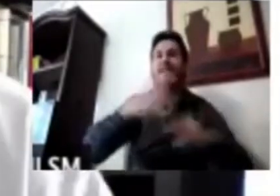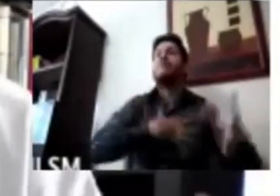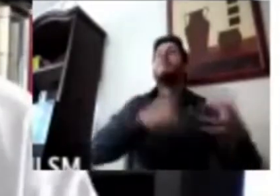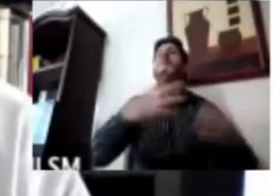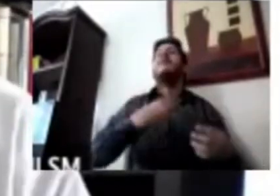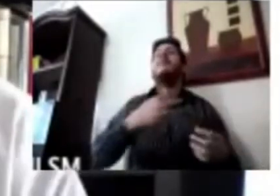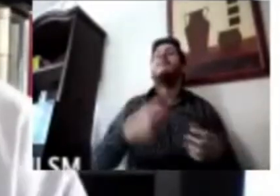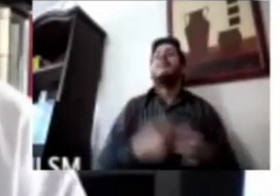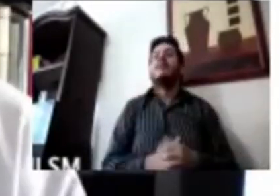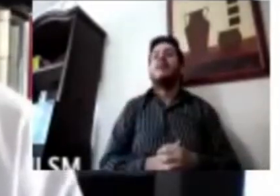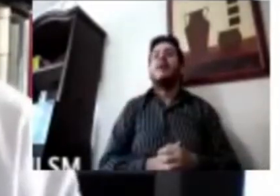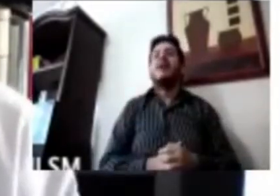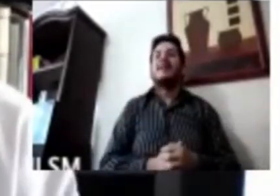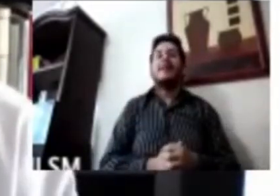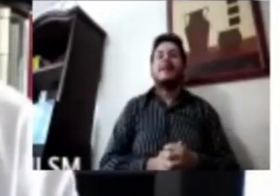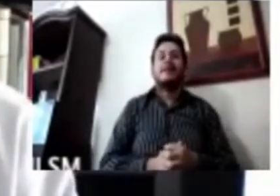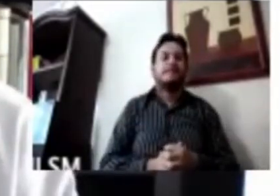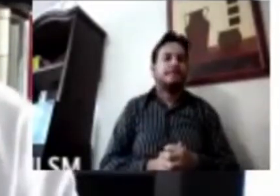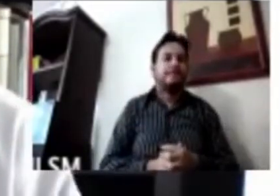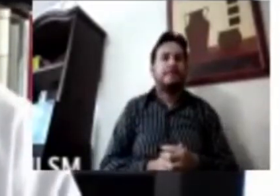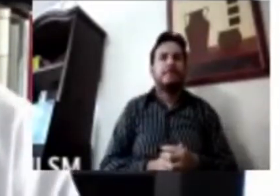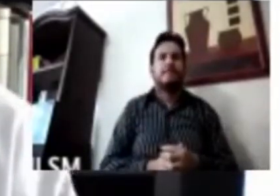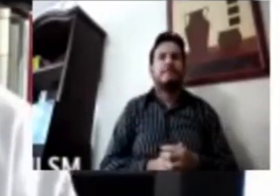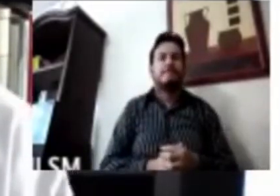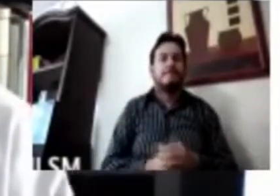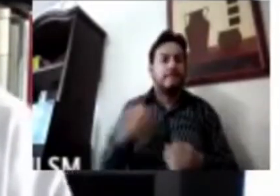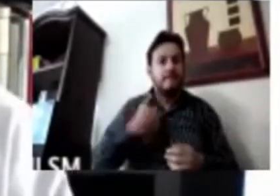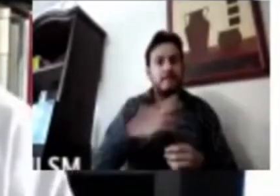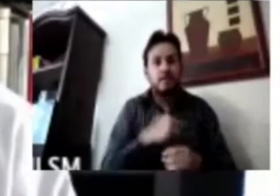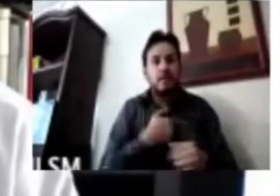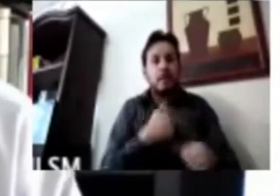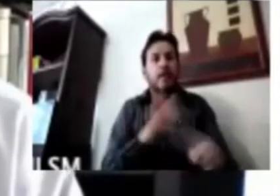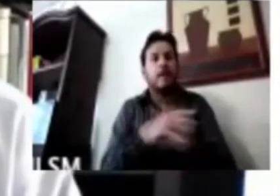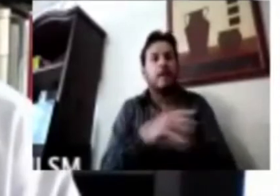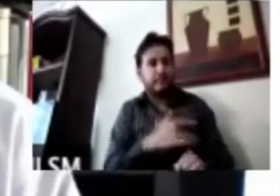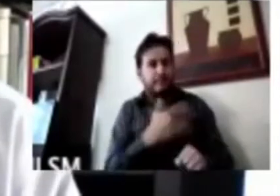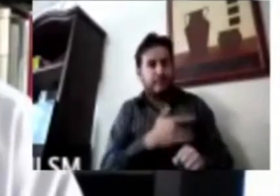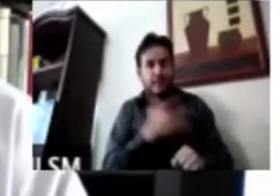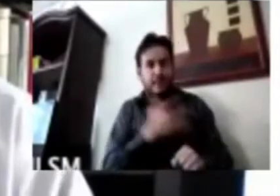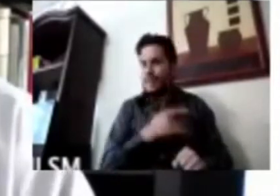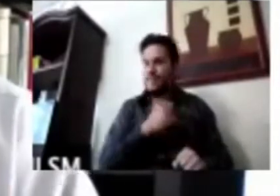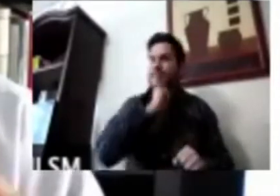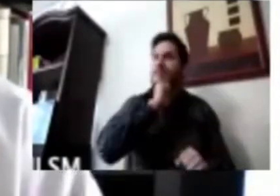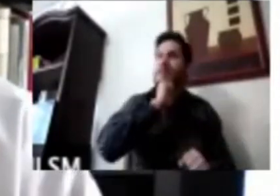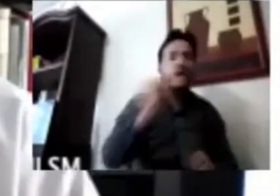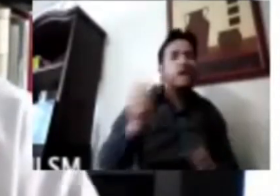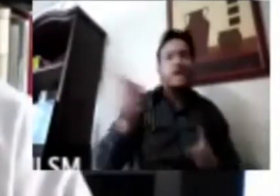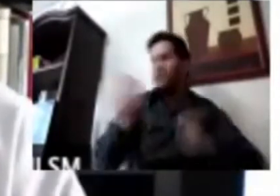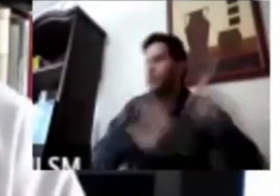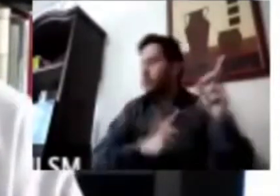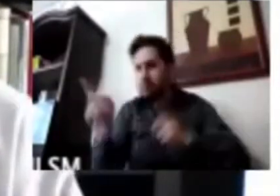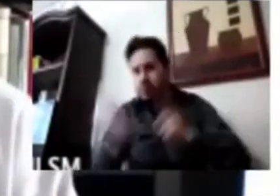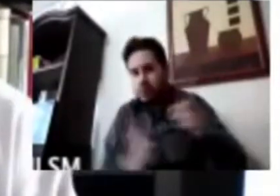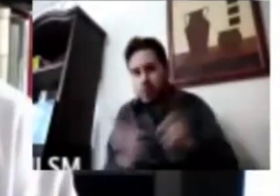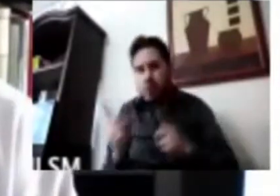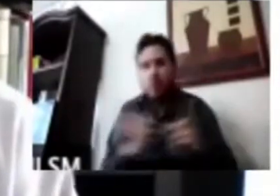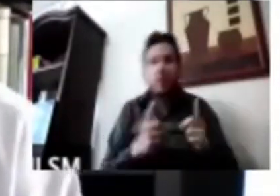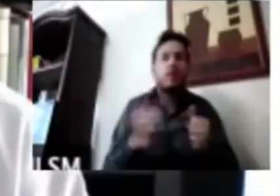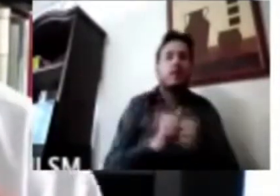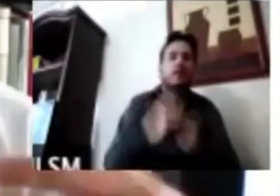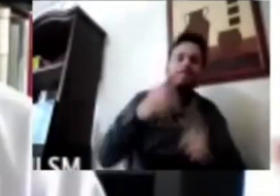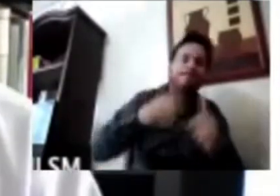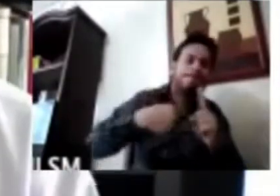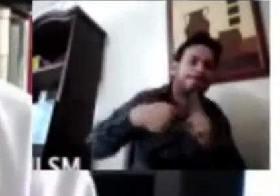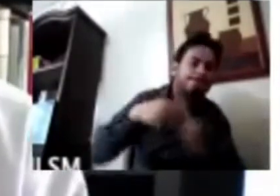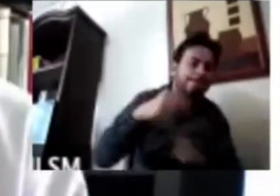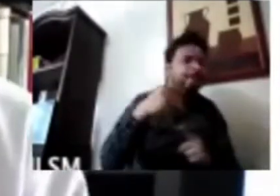supuesto, son altos, son en muchos sentidos inaceptables, pero muestralmente se limitan a porcentajes pequeños